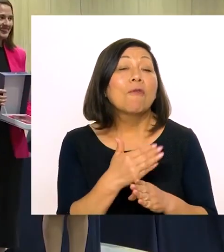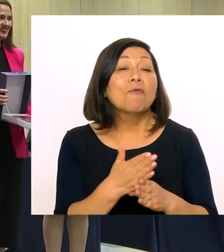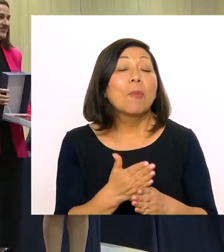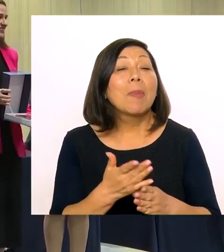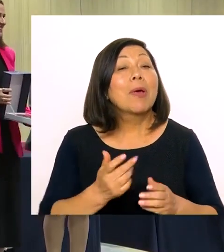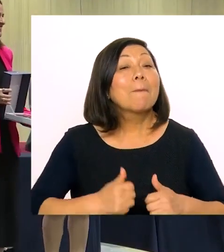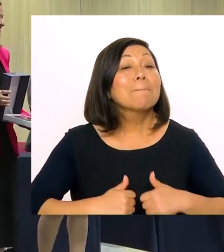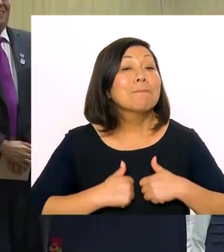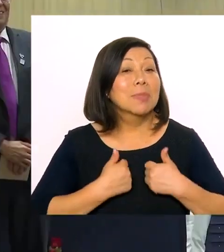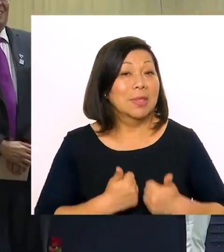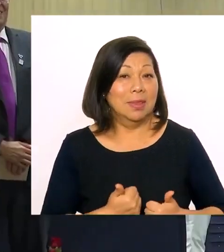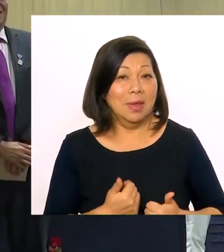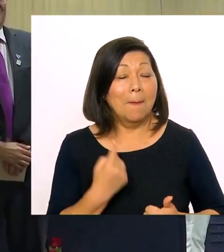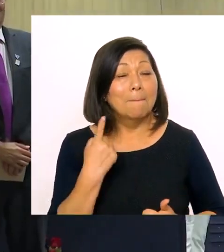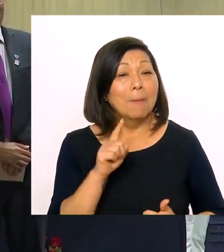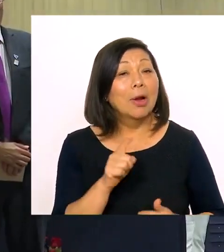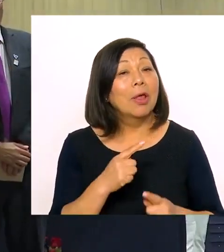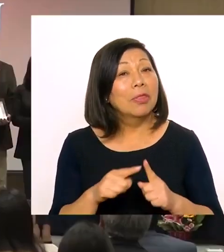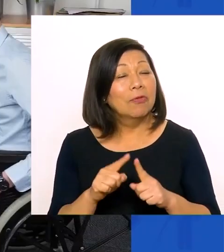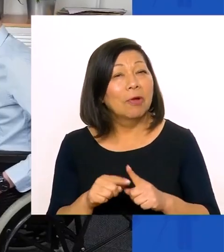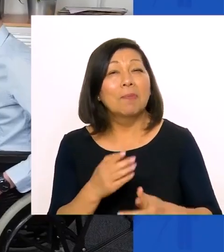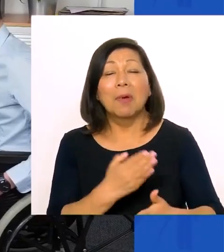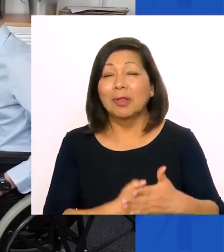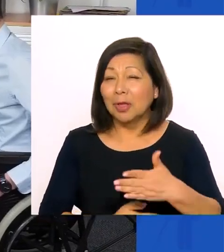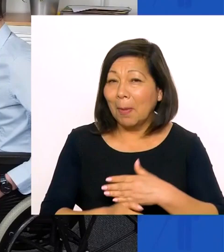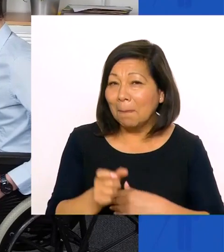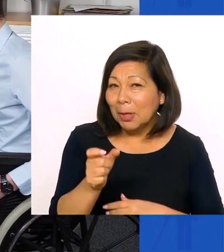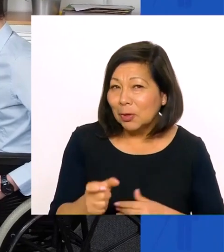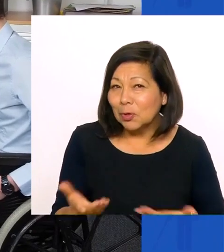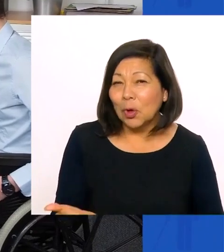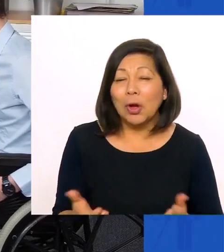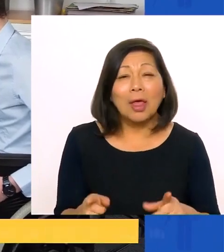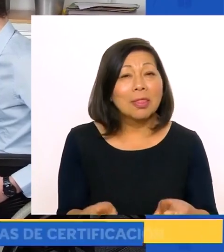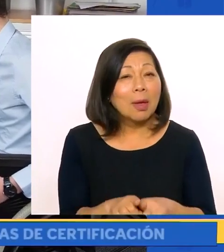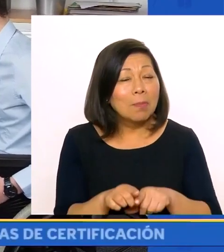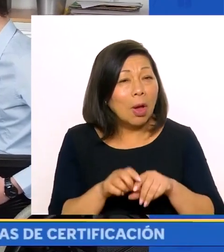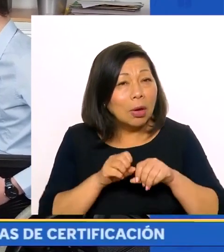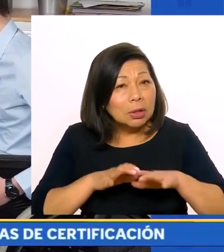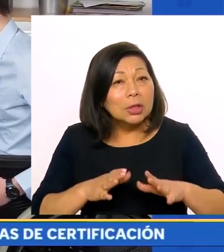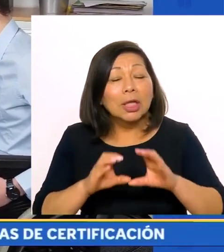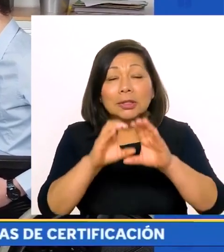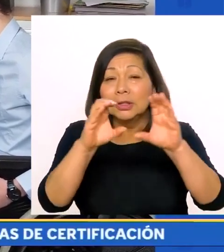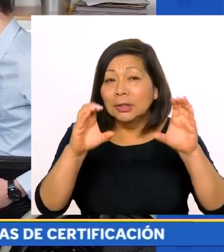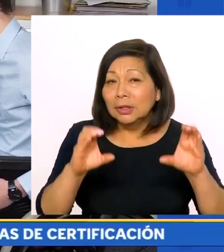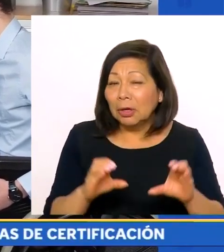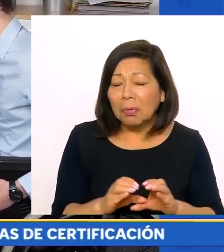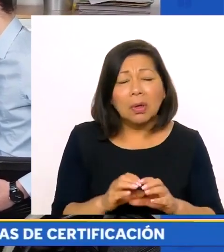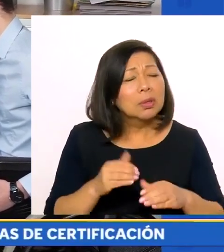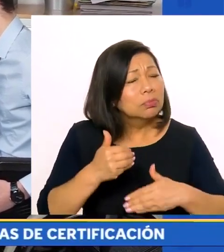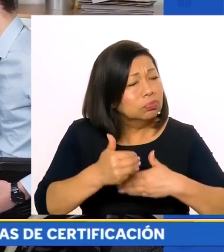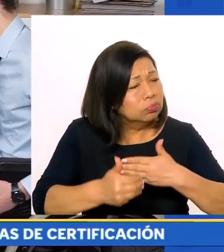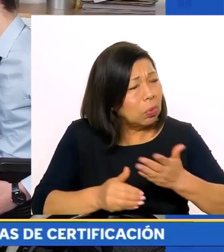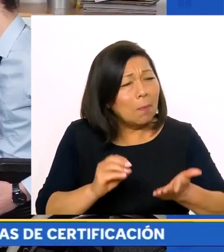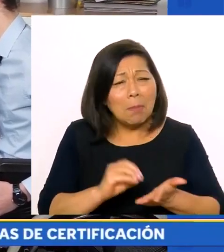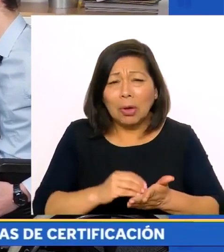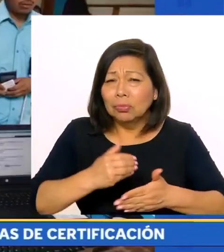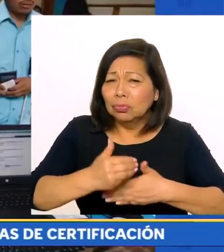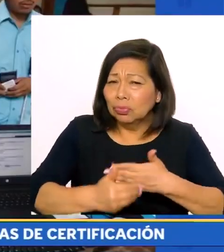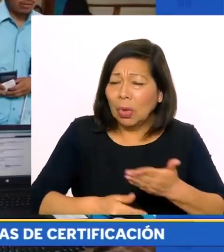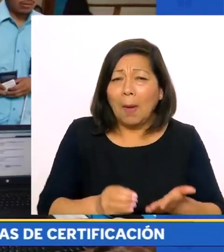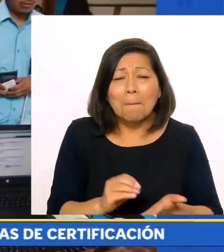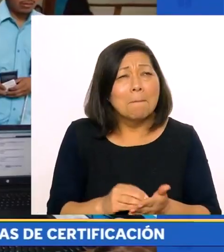una serie de alternativas de mejor calidad de vida para la diversa discapacidad. Hemos hecho también campañas de